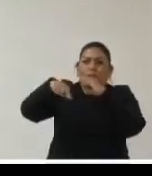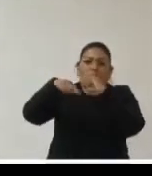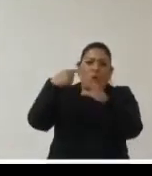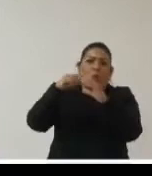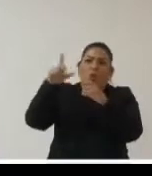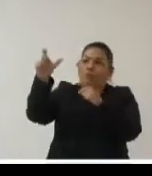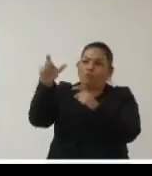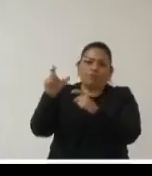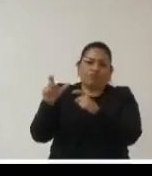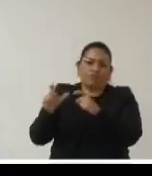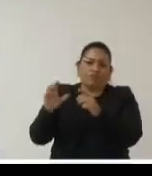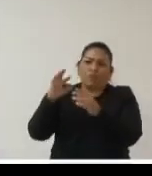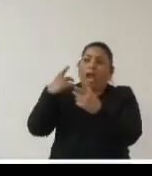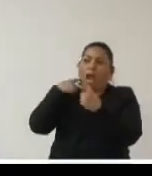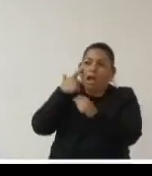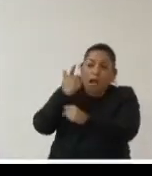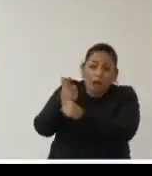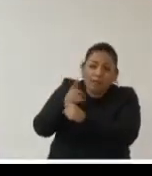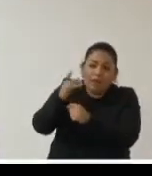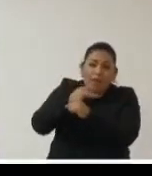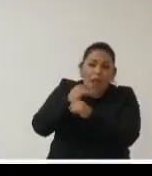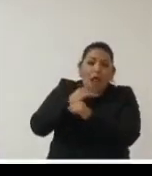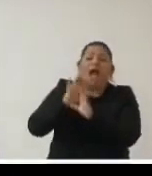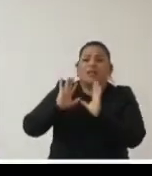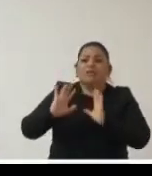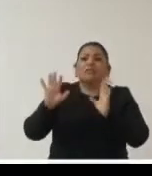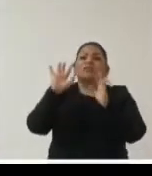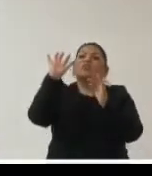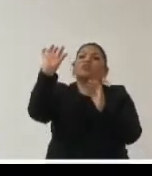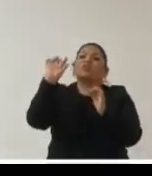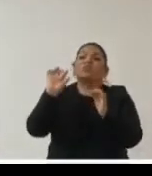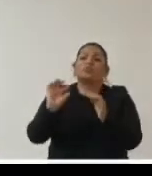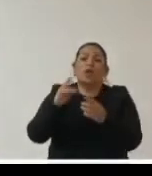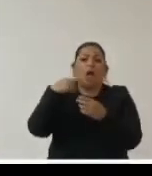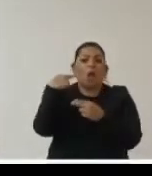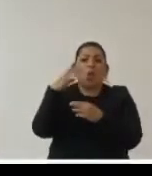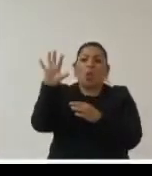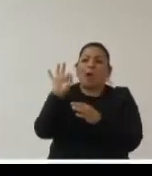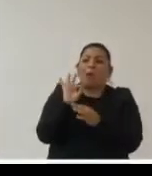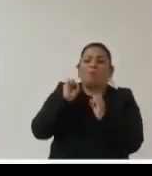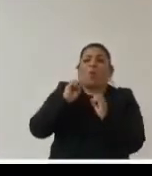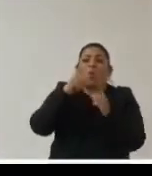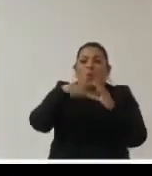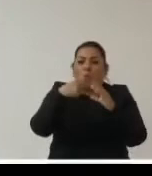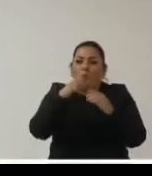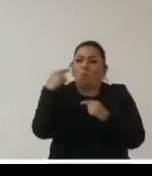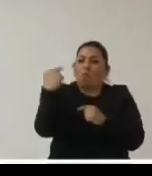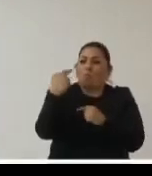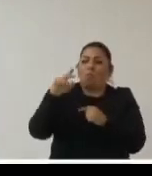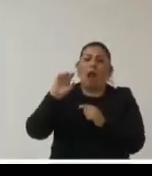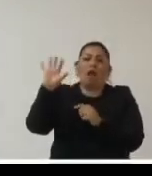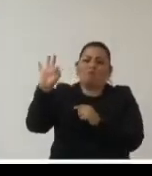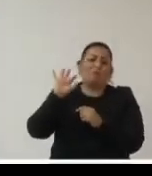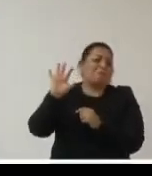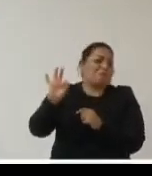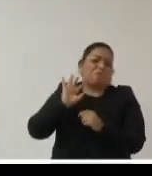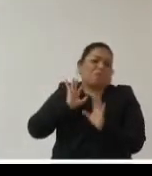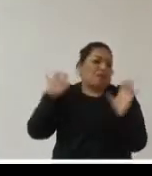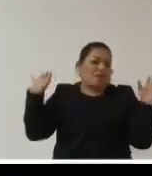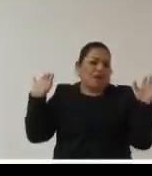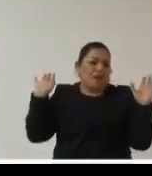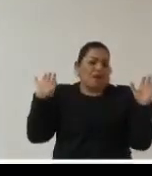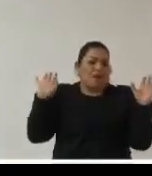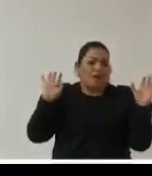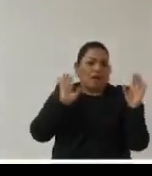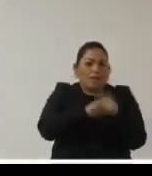transparencia en cómo se están haciendo los servicios que haya una verdadera justificación técnica y económica para ver